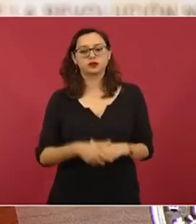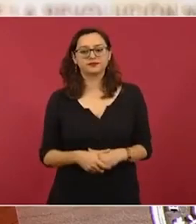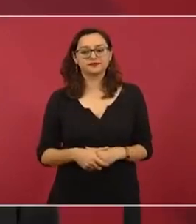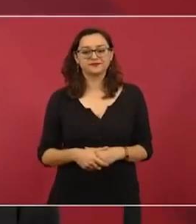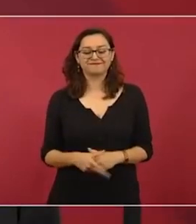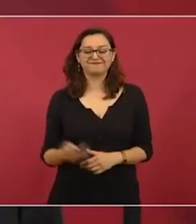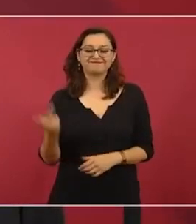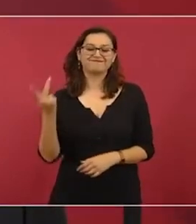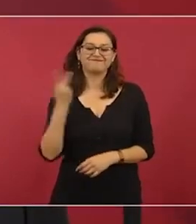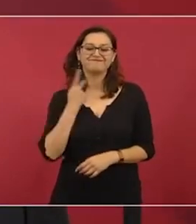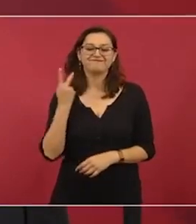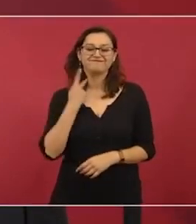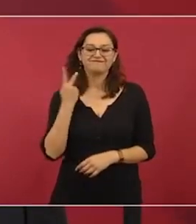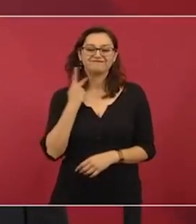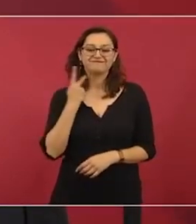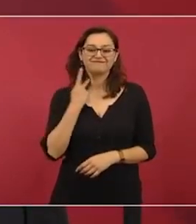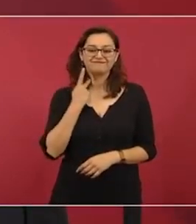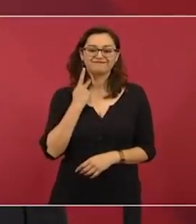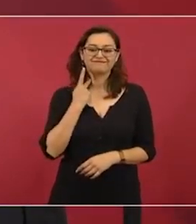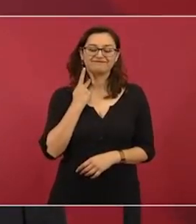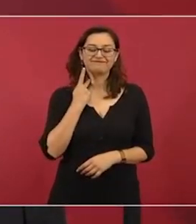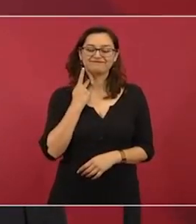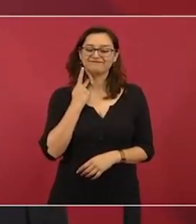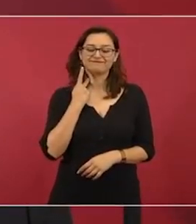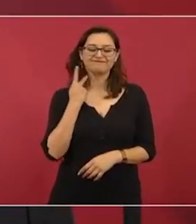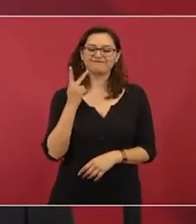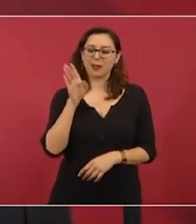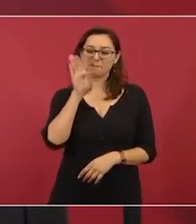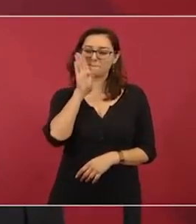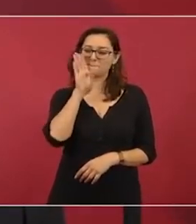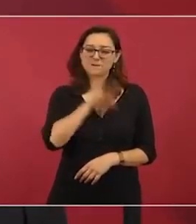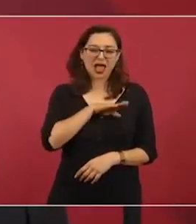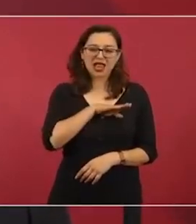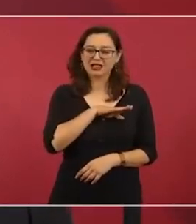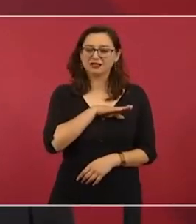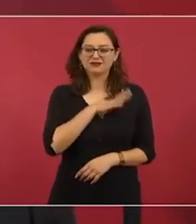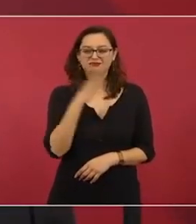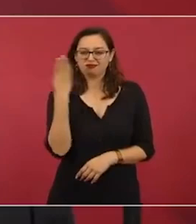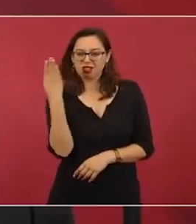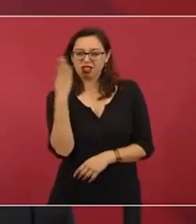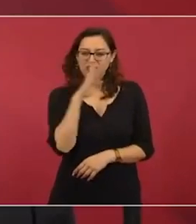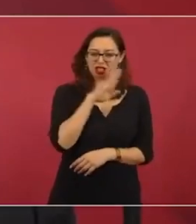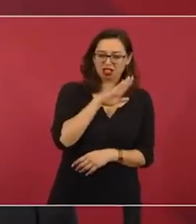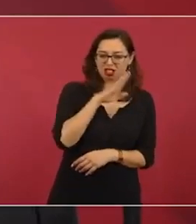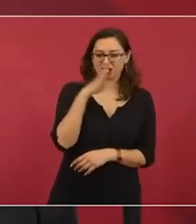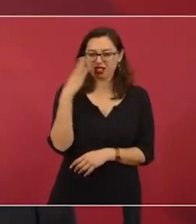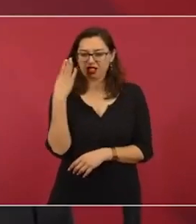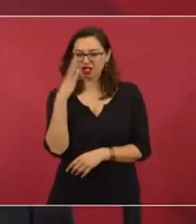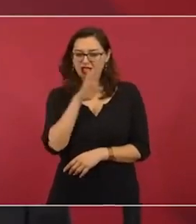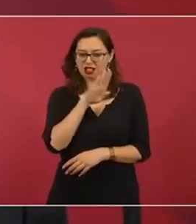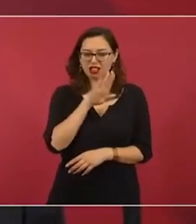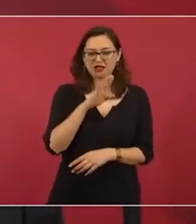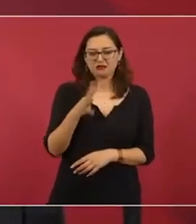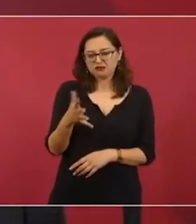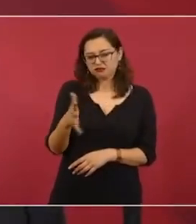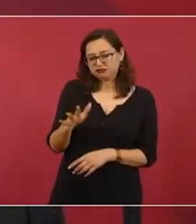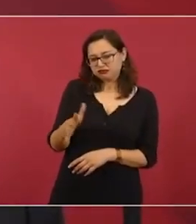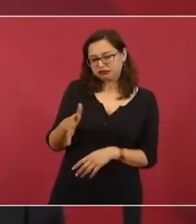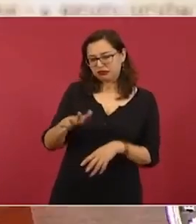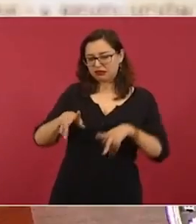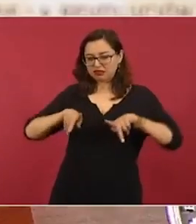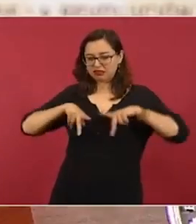de poca definición, de anclaje,